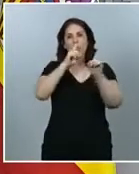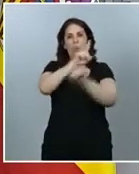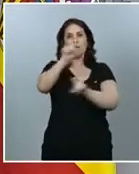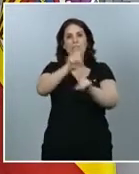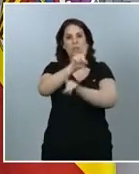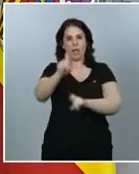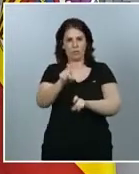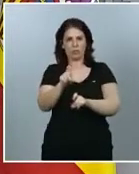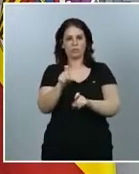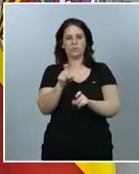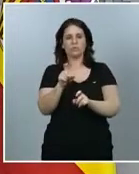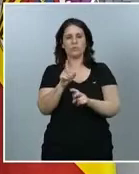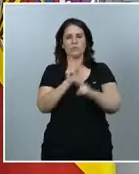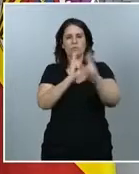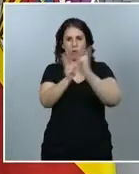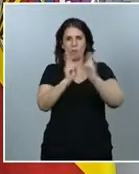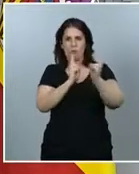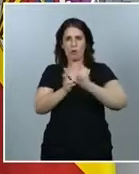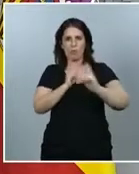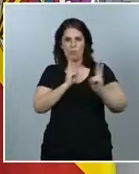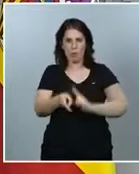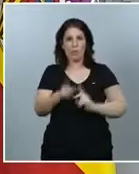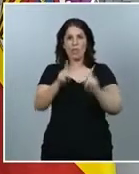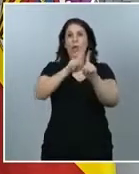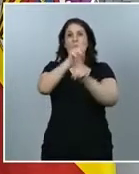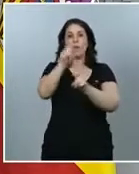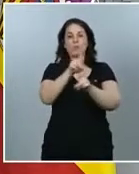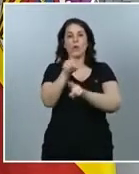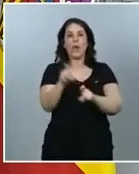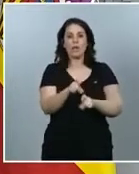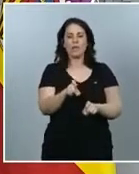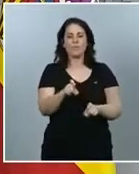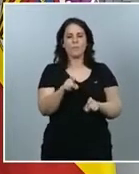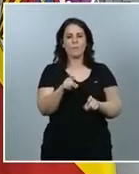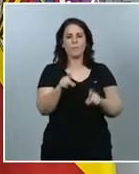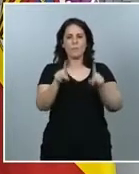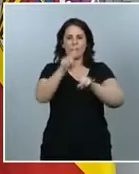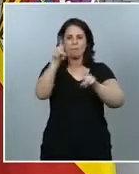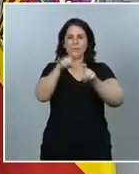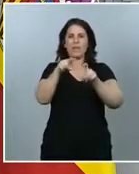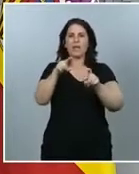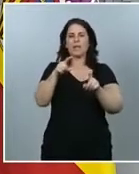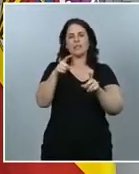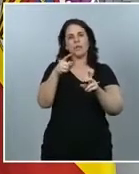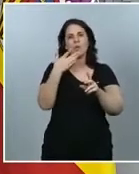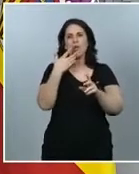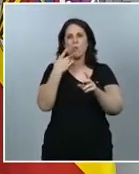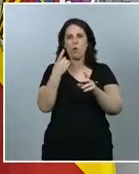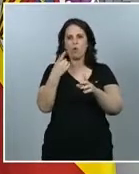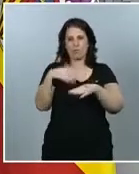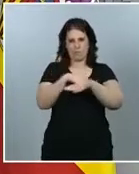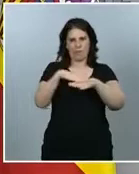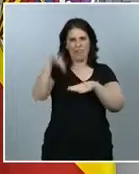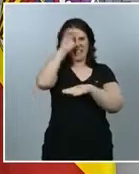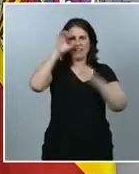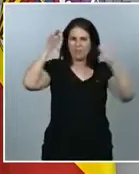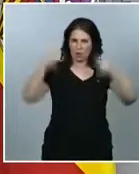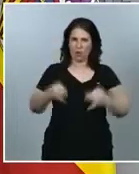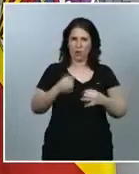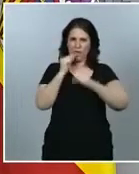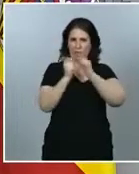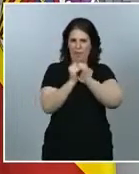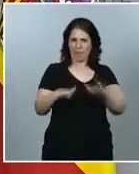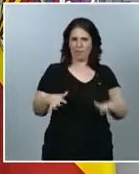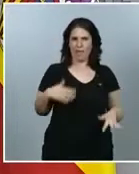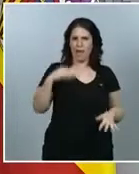preguntas que están diseñadas con una base epidemiológica sólida, pero, además, se realizan dos